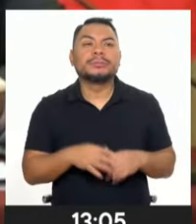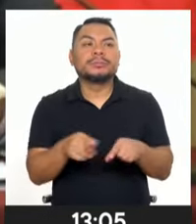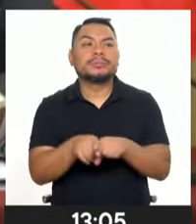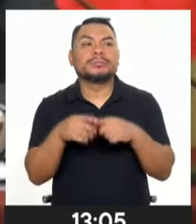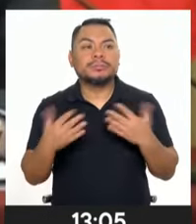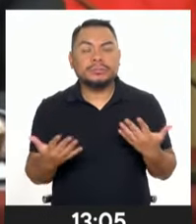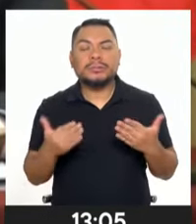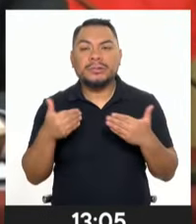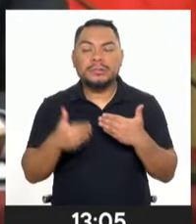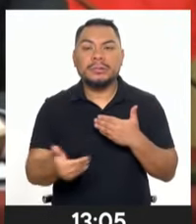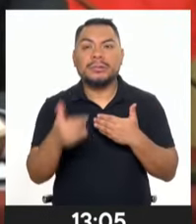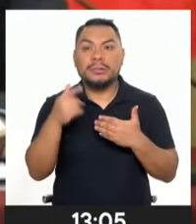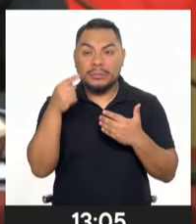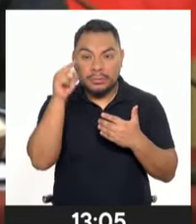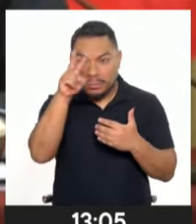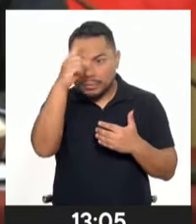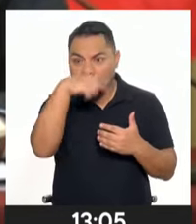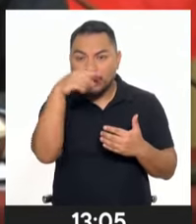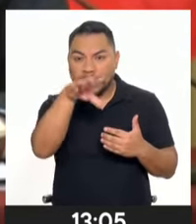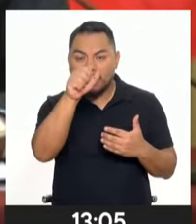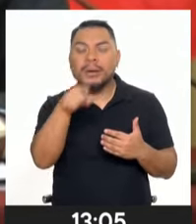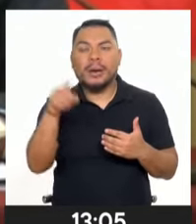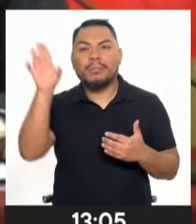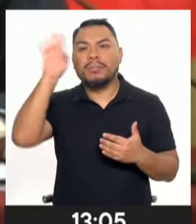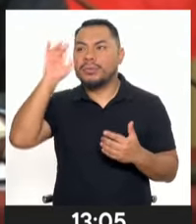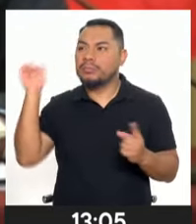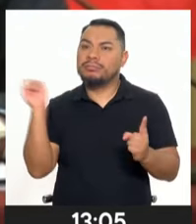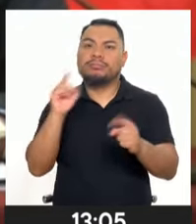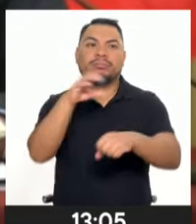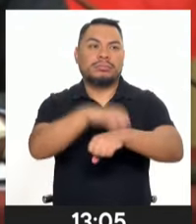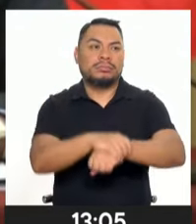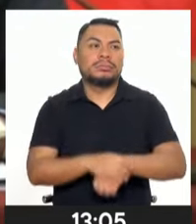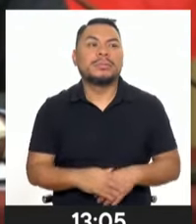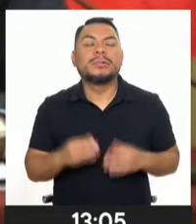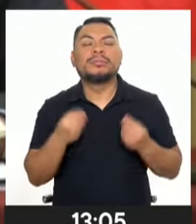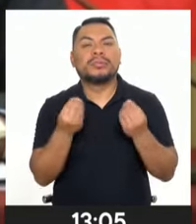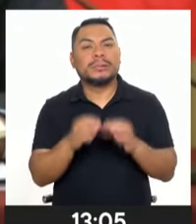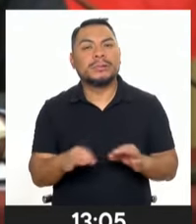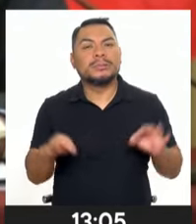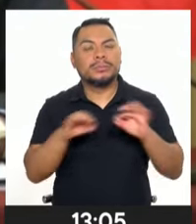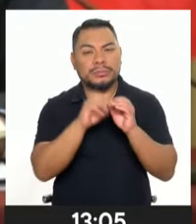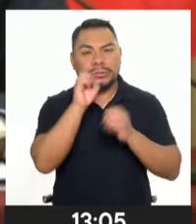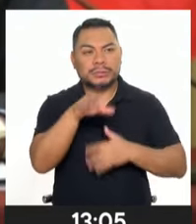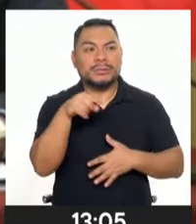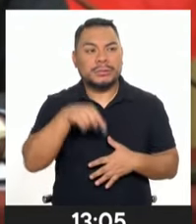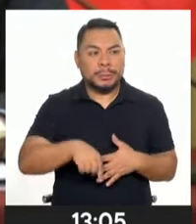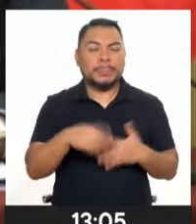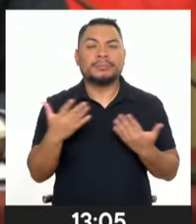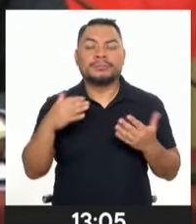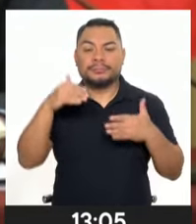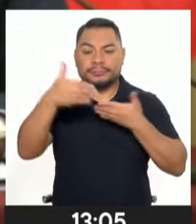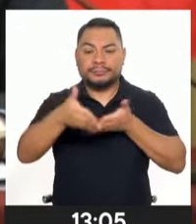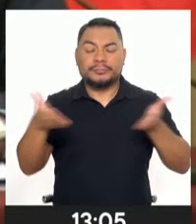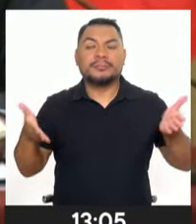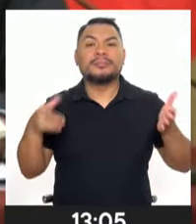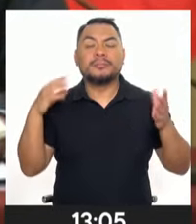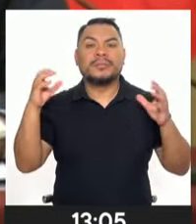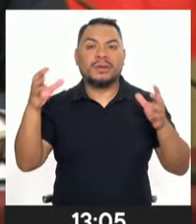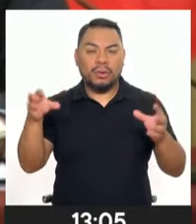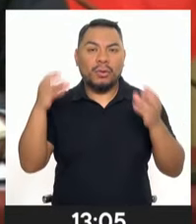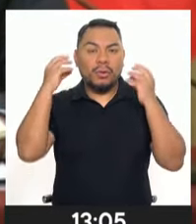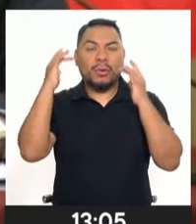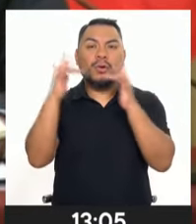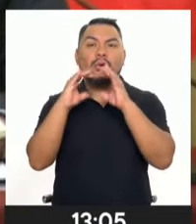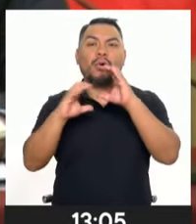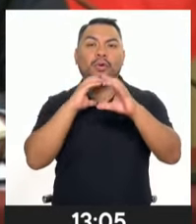la eventual captura con la Policía Nacional. Por eso es que tenemos, y esto es importante resaltarlo, en nuestra central, en nuestro centro de comunicación